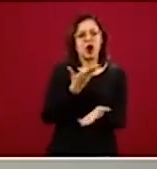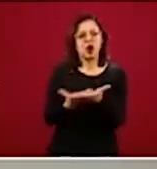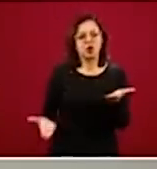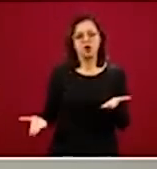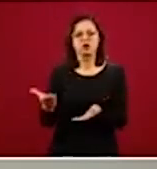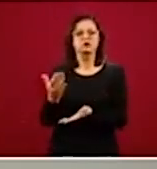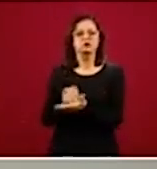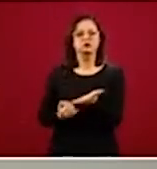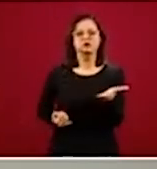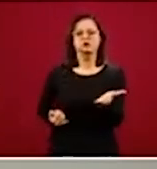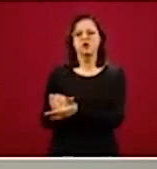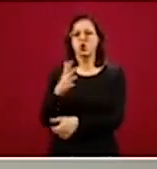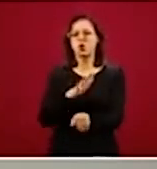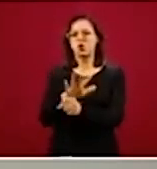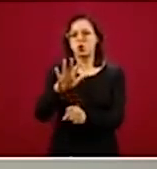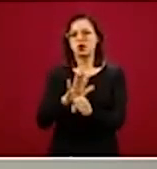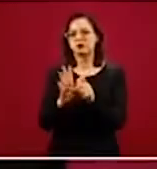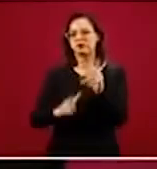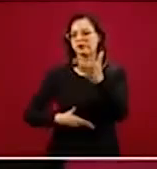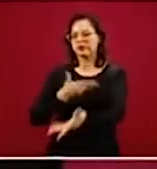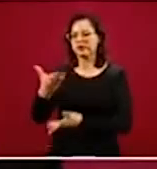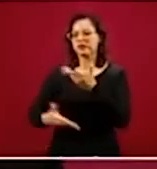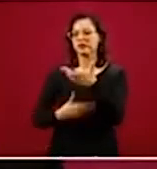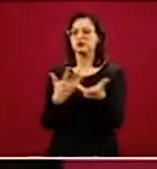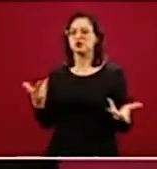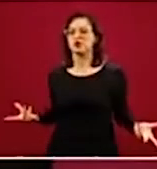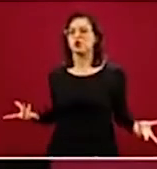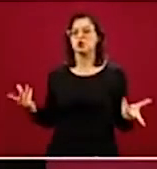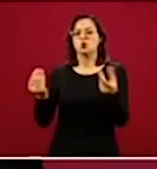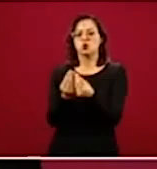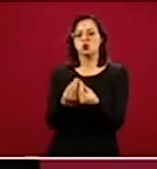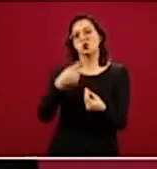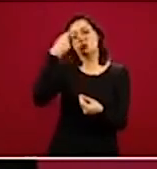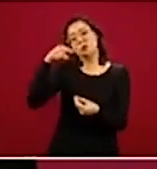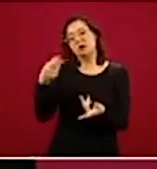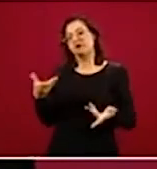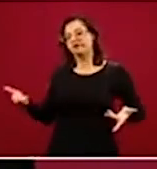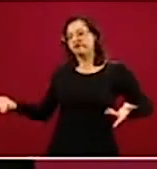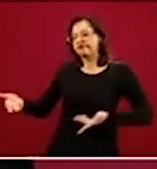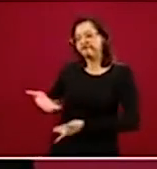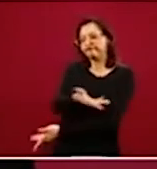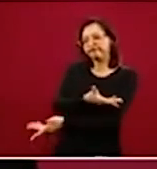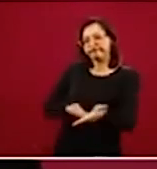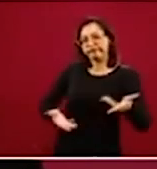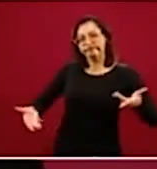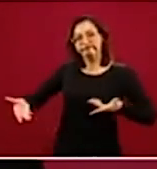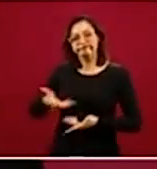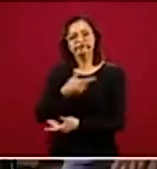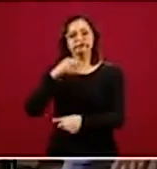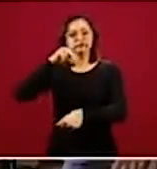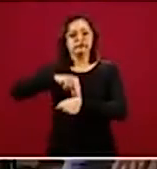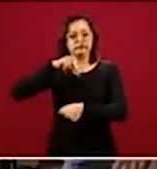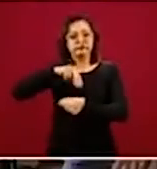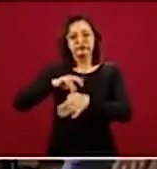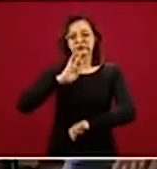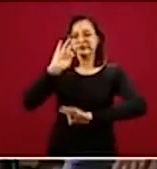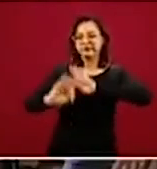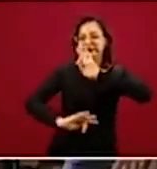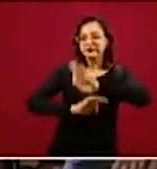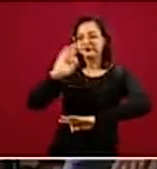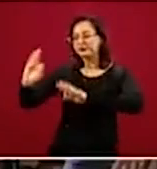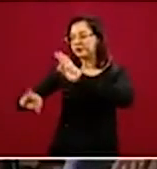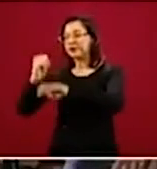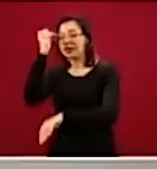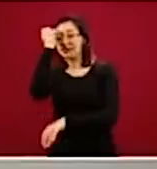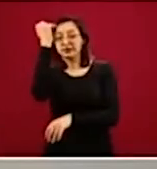servicios, de modo que podamos tener intercambio de servicios. Esa es la iniciativa en la que estamos trabajando, con una